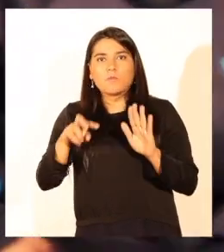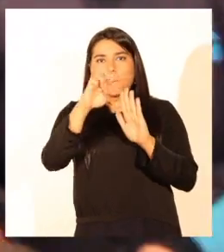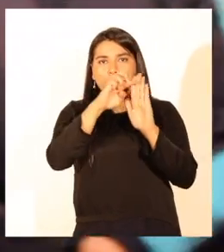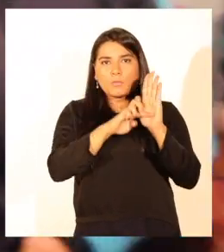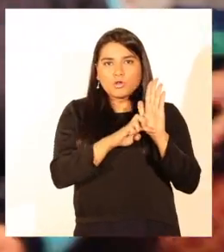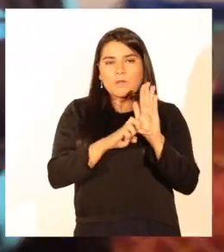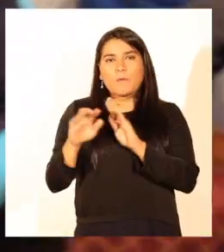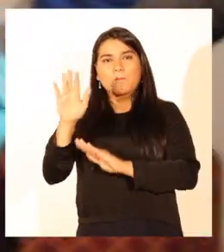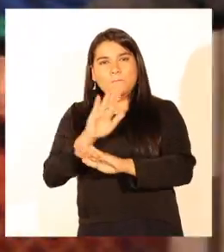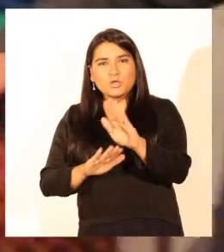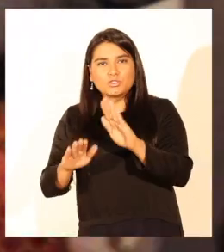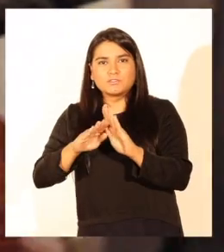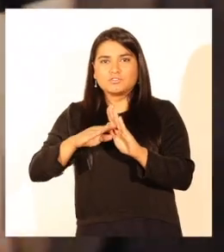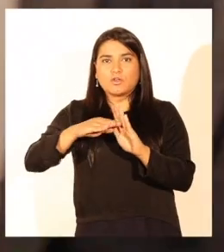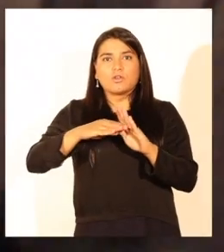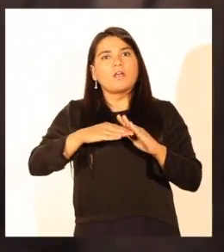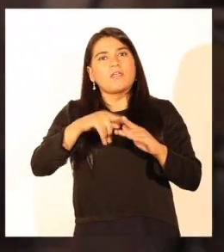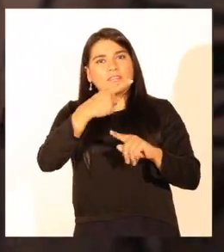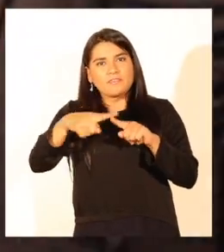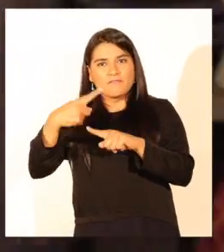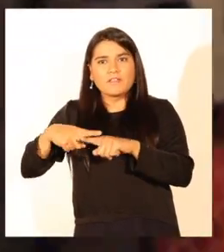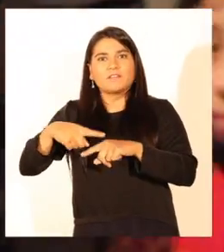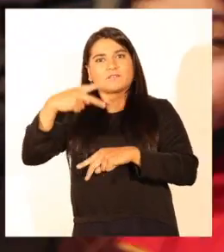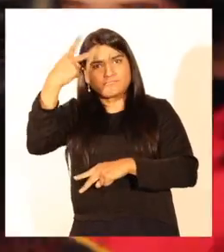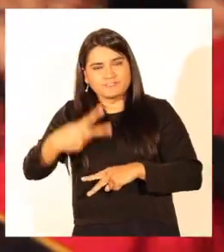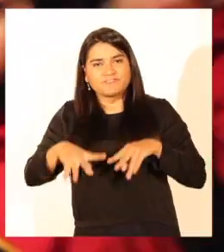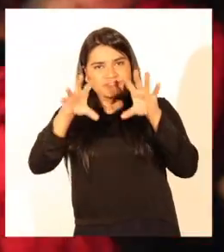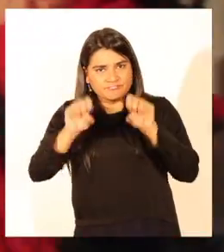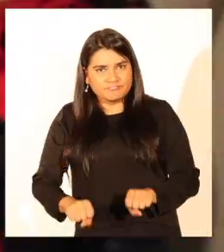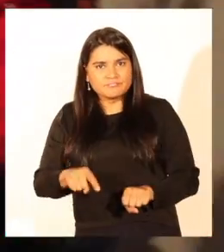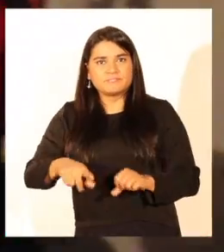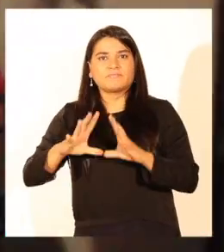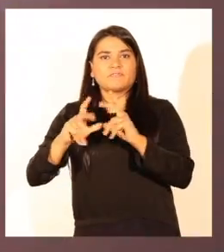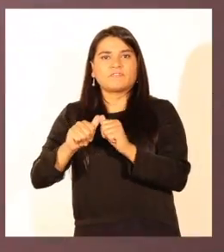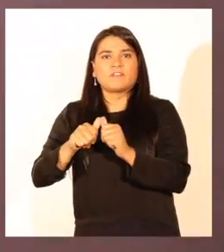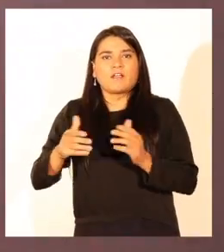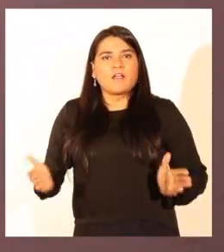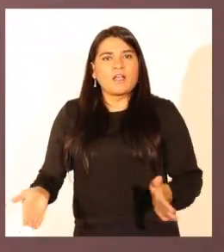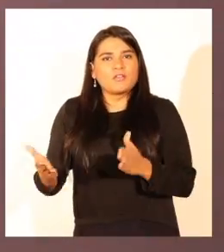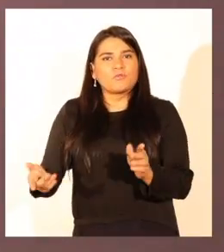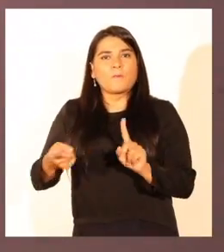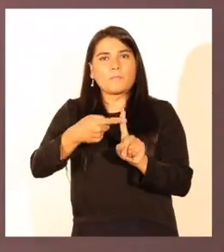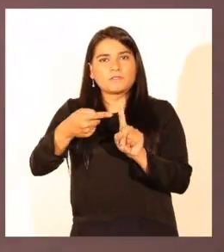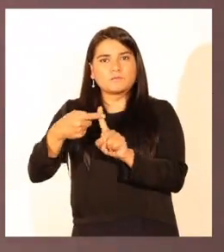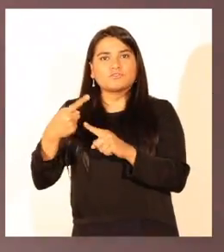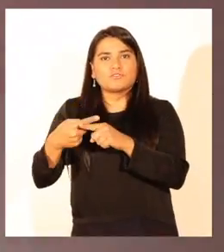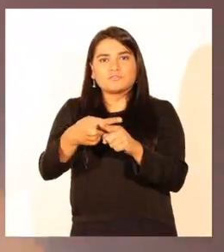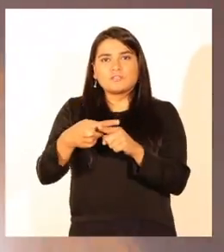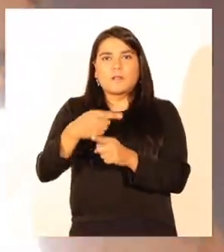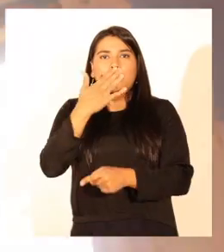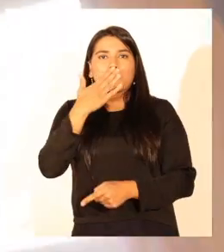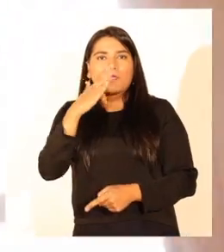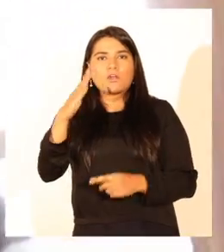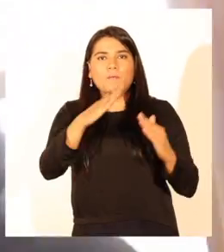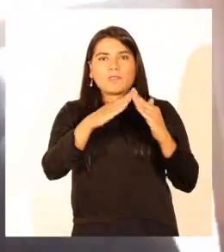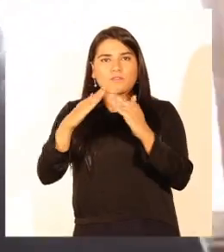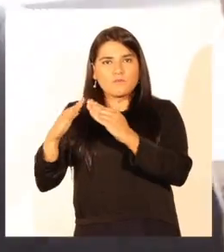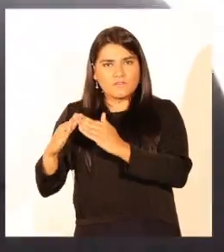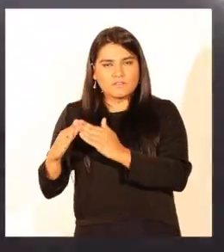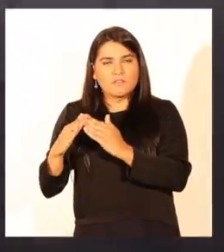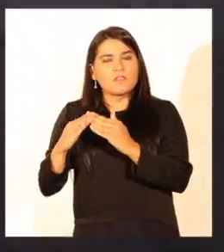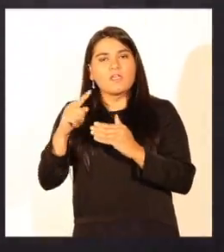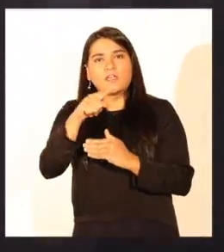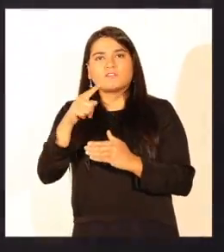programas de protección del patrimonio familiar han permitido impulsar la participación social a través del mejoramiento de viviendas,